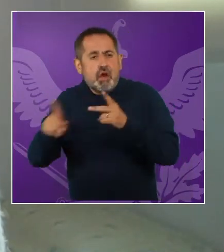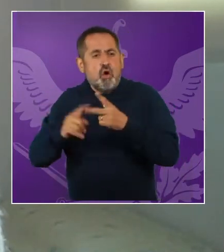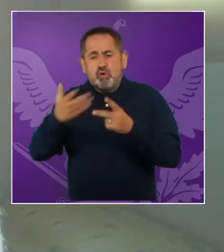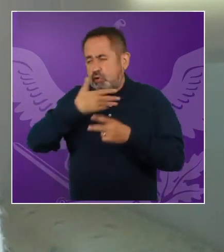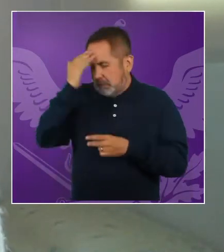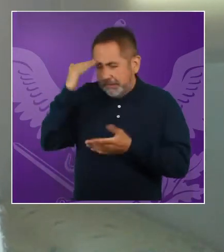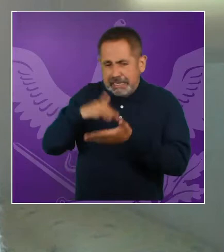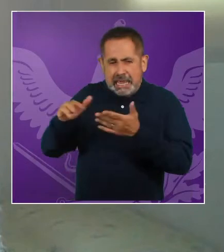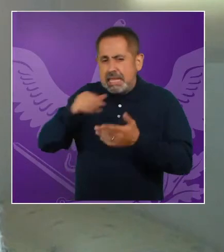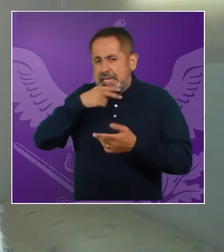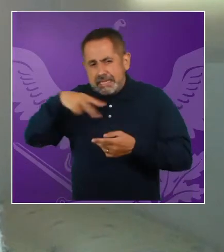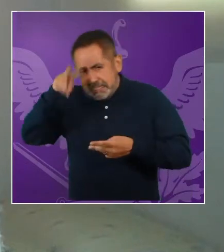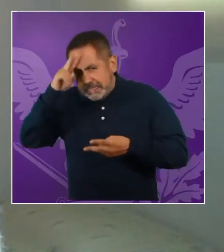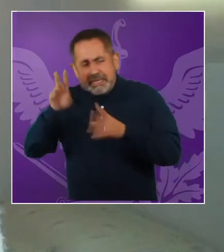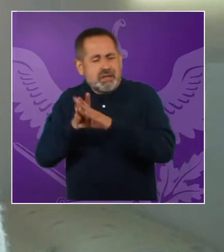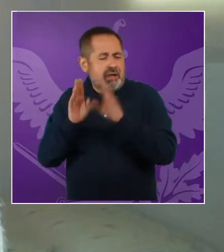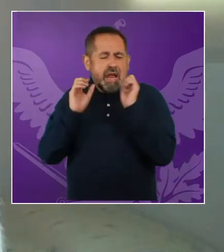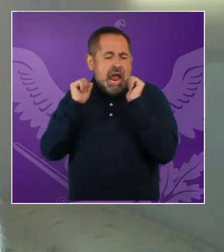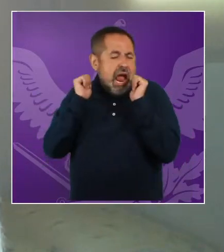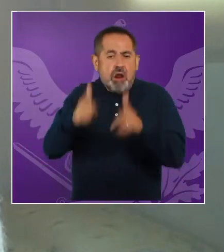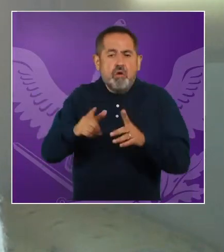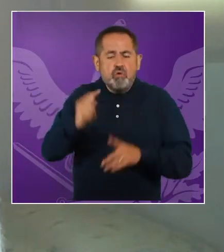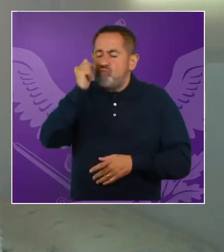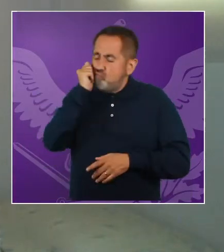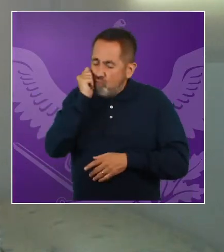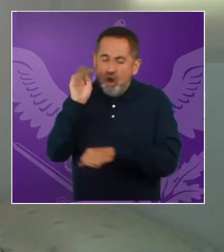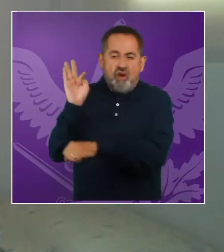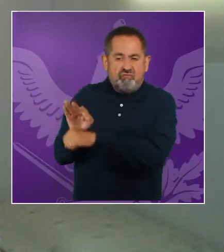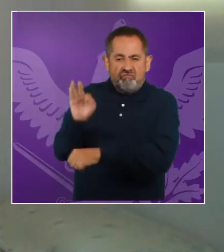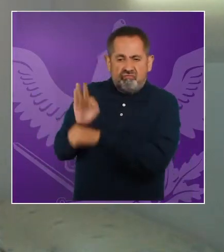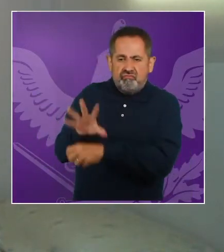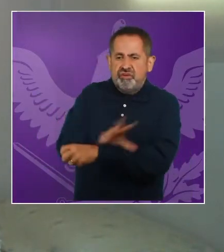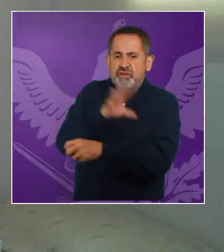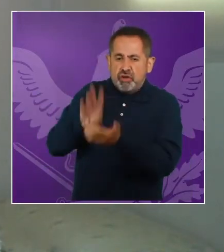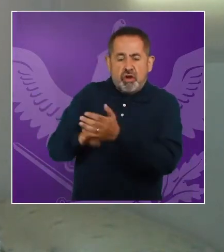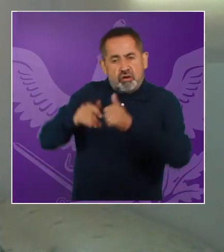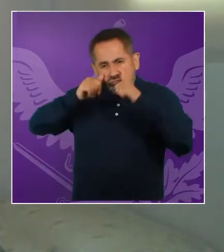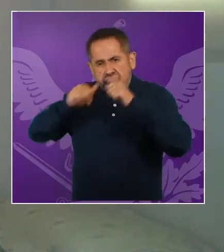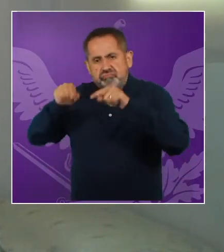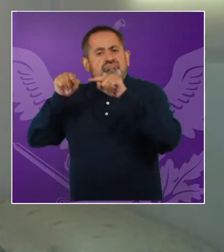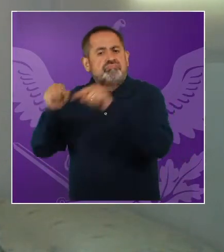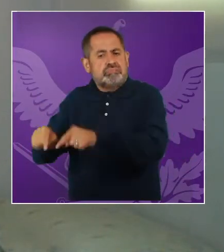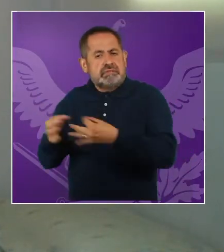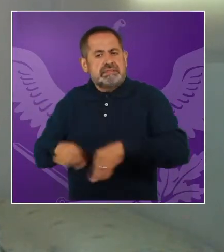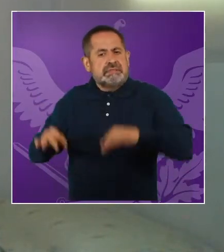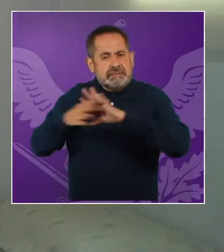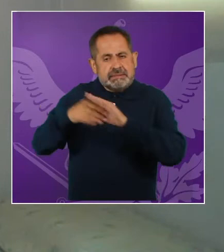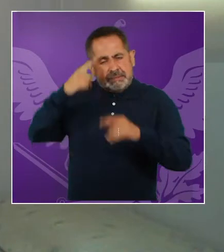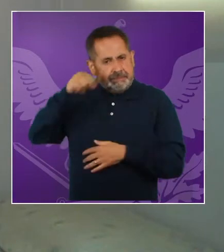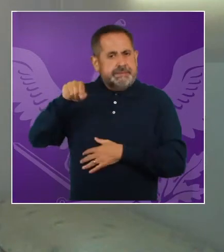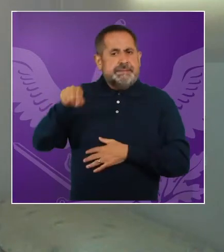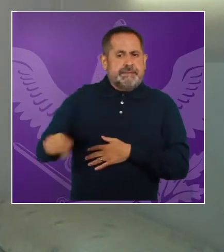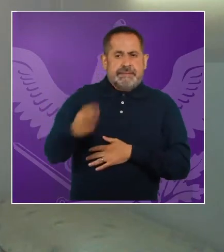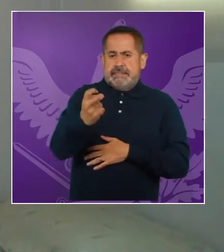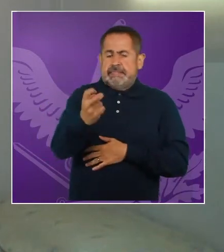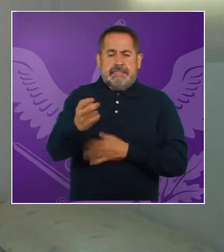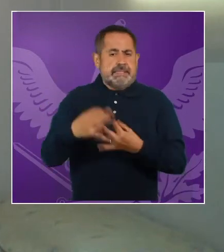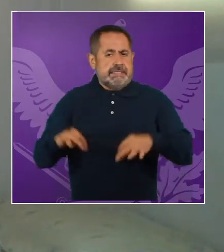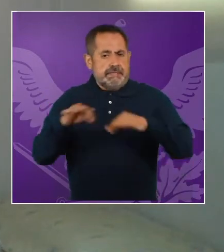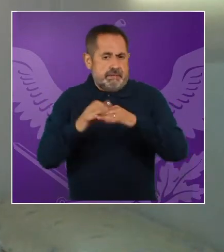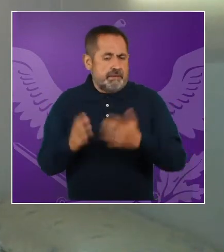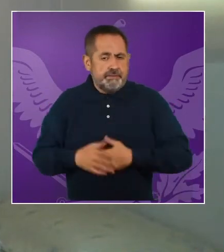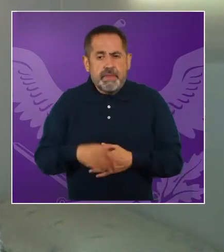alfabetización o de este conocimiento del idioma del país, donde están ejerciendo la tarea,